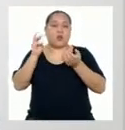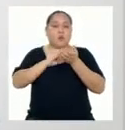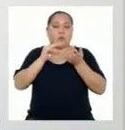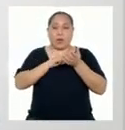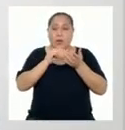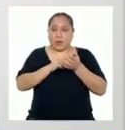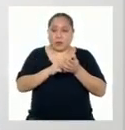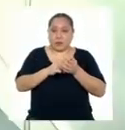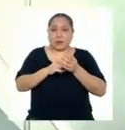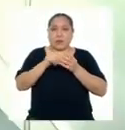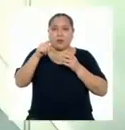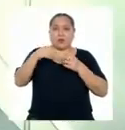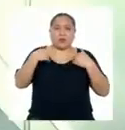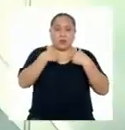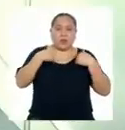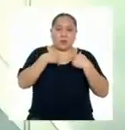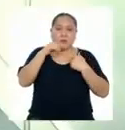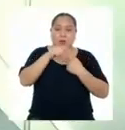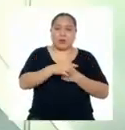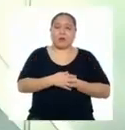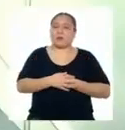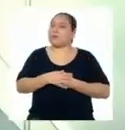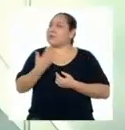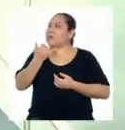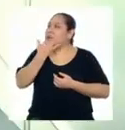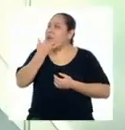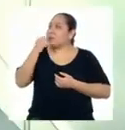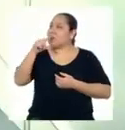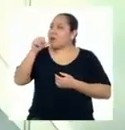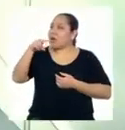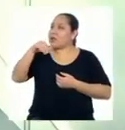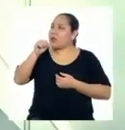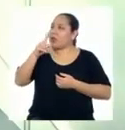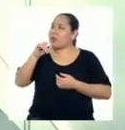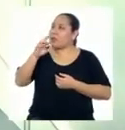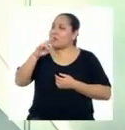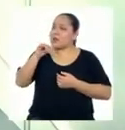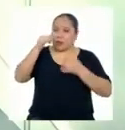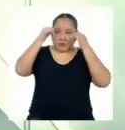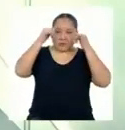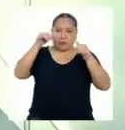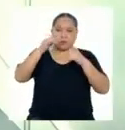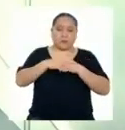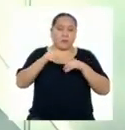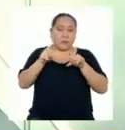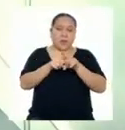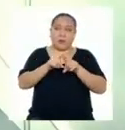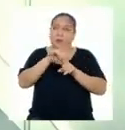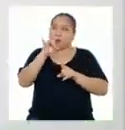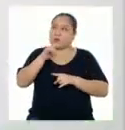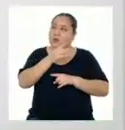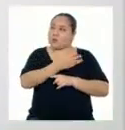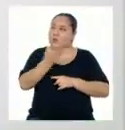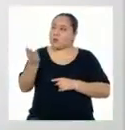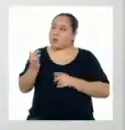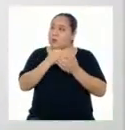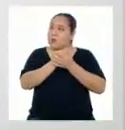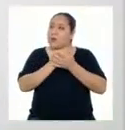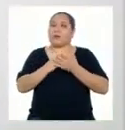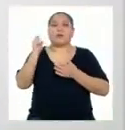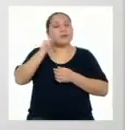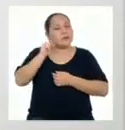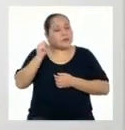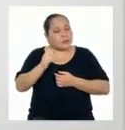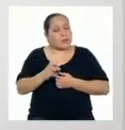condiciones climáticas Adversas ¿Y qué hay de la ganadería? ¿También podemos utilizar Energía nuclear En este rubro? Sí